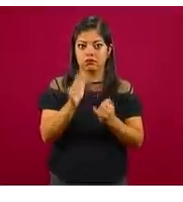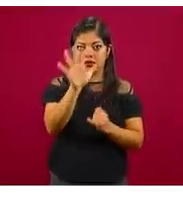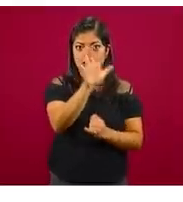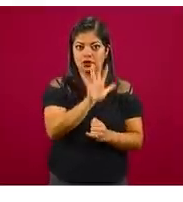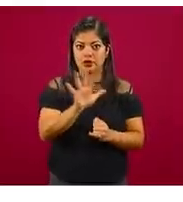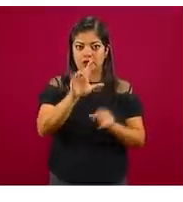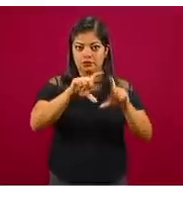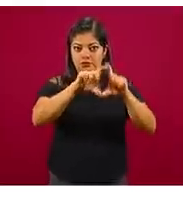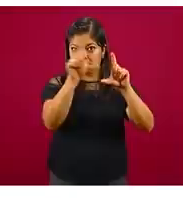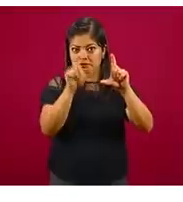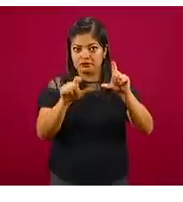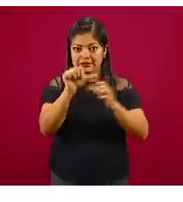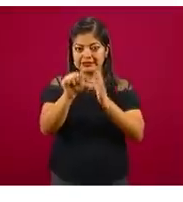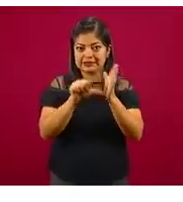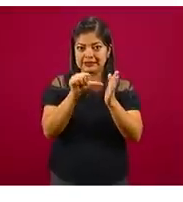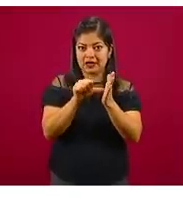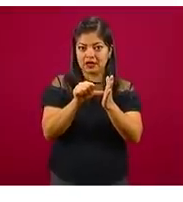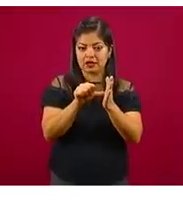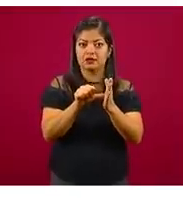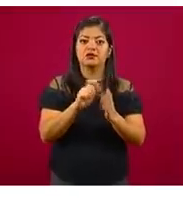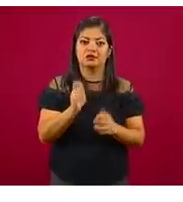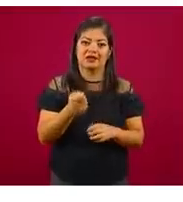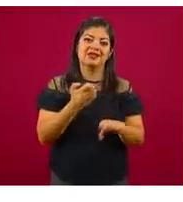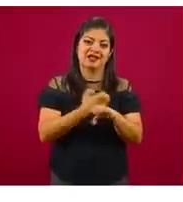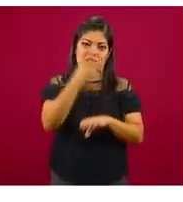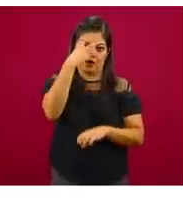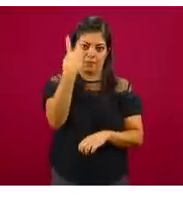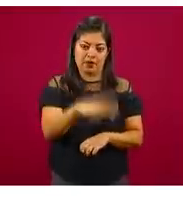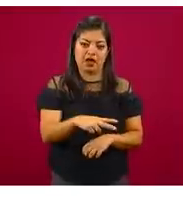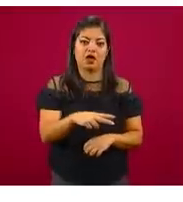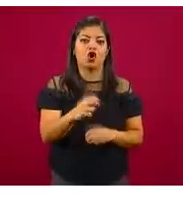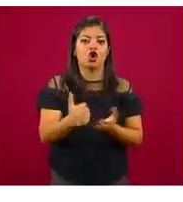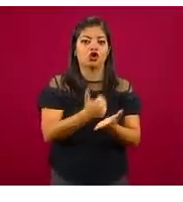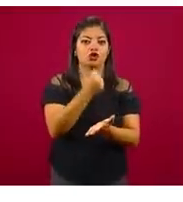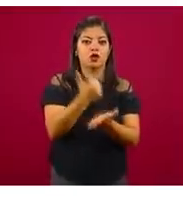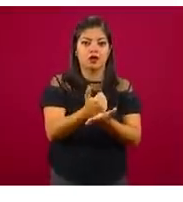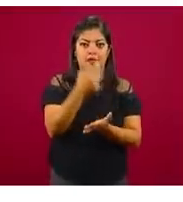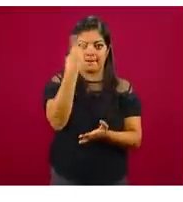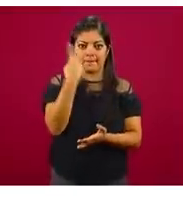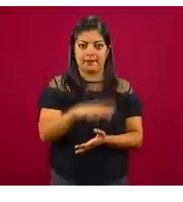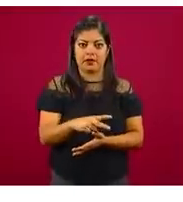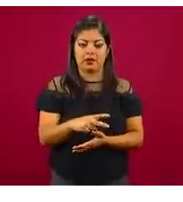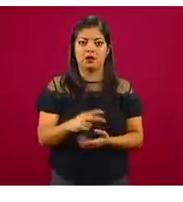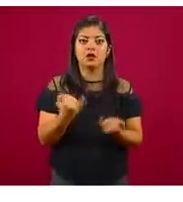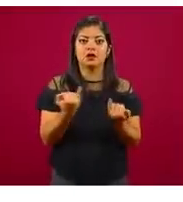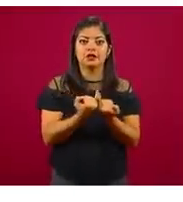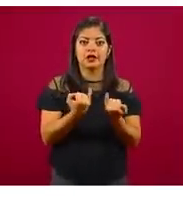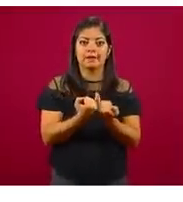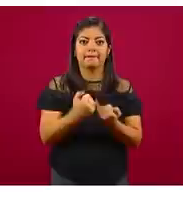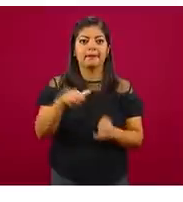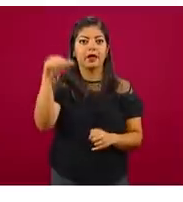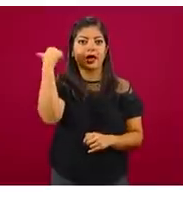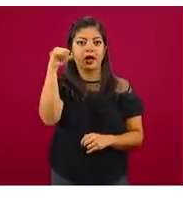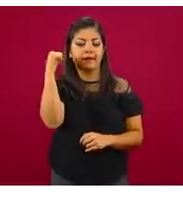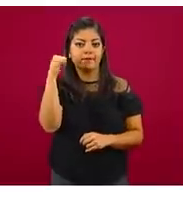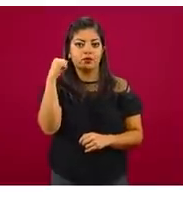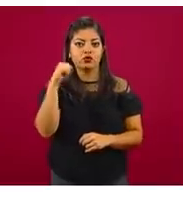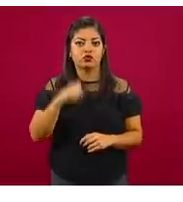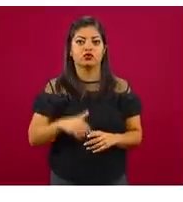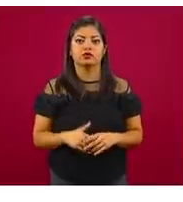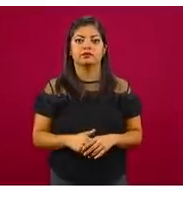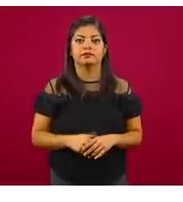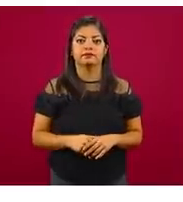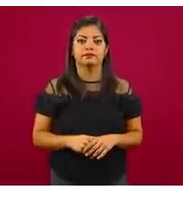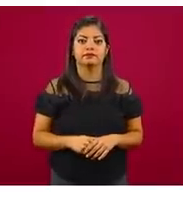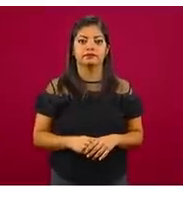el Estado de México, la Ciudad de México, aquí parcialmente en Acapulco. Adelante, por